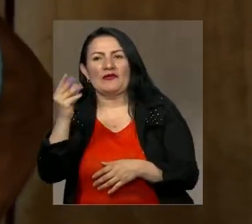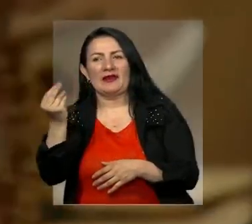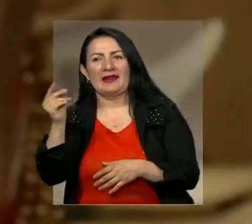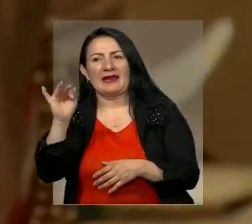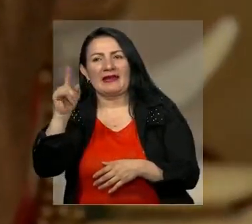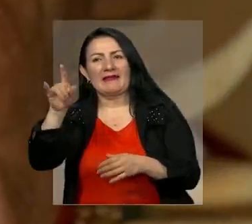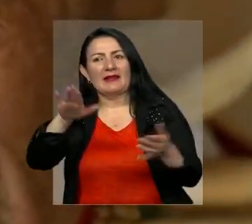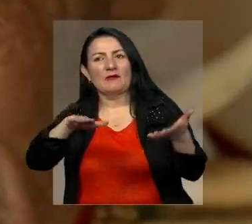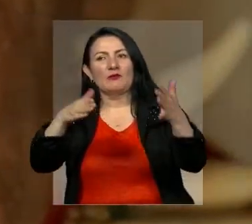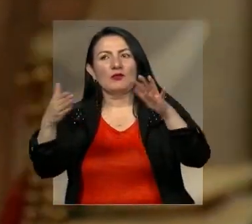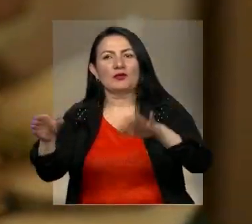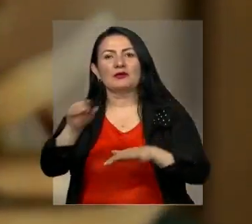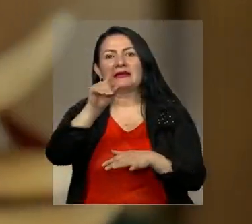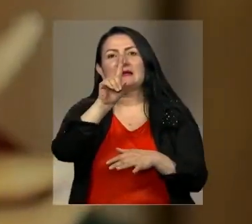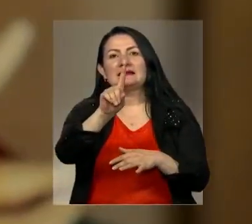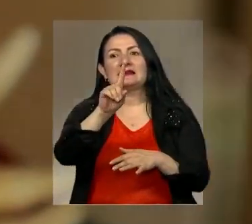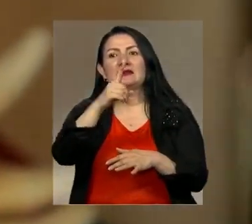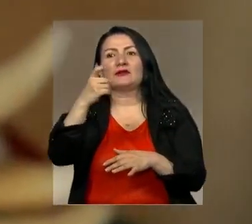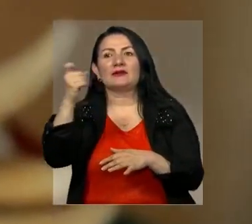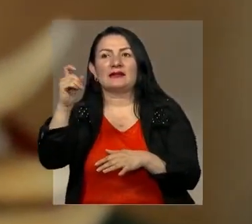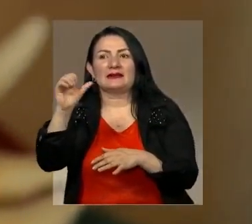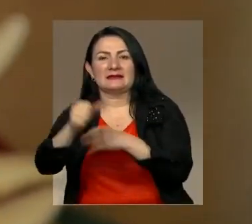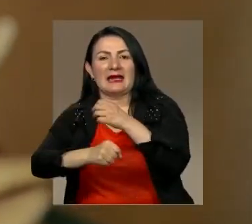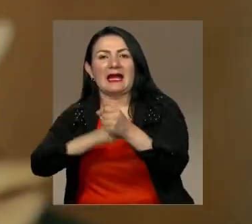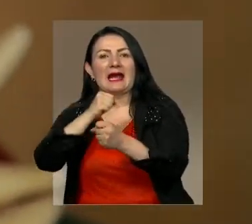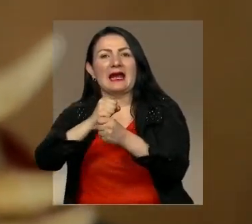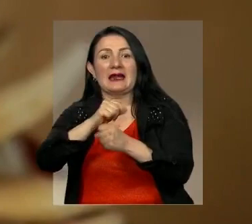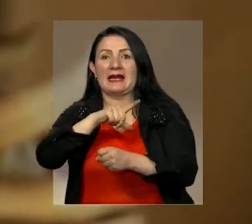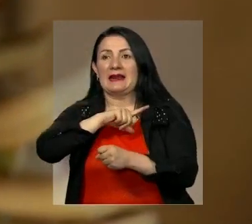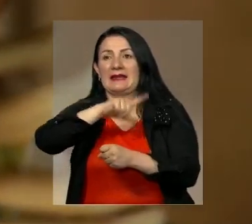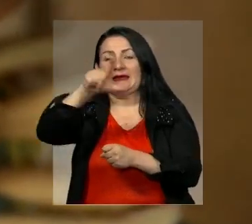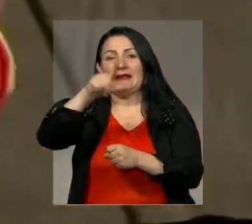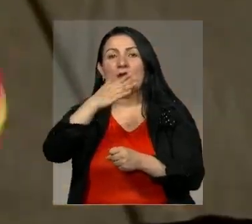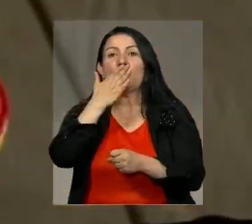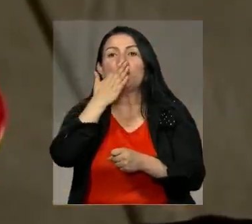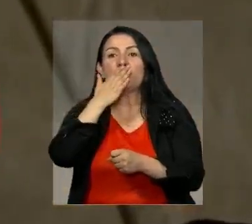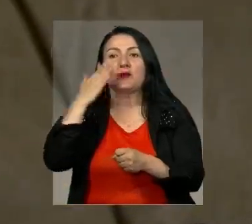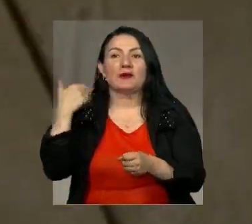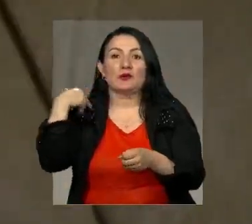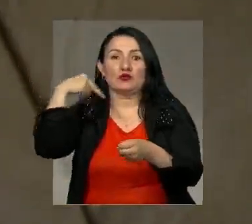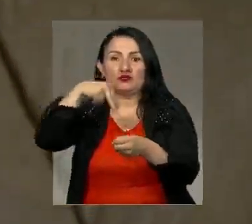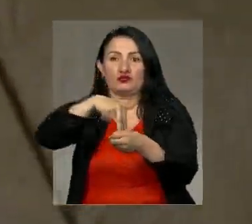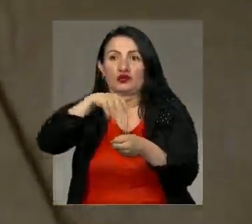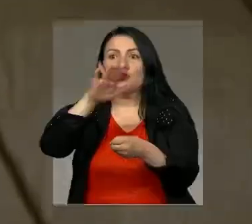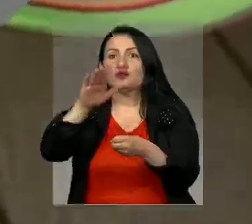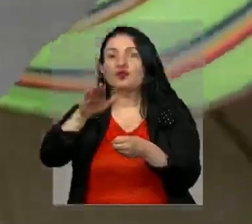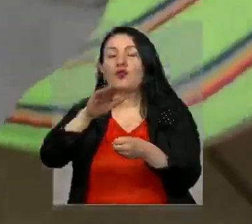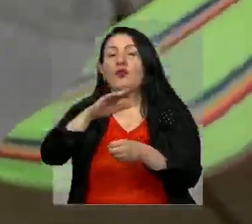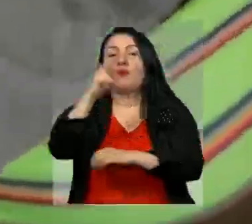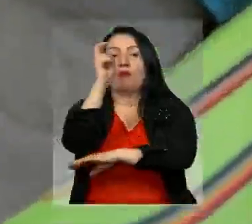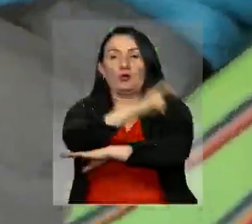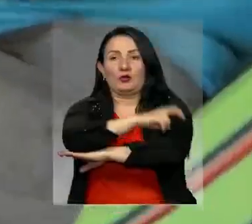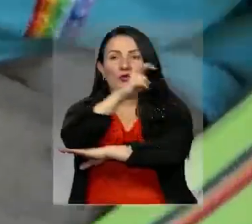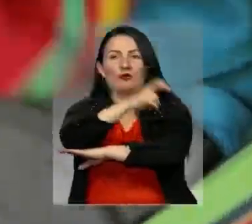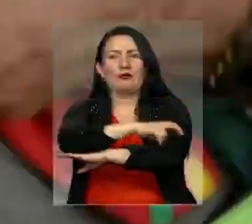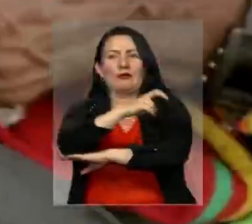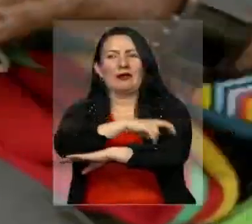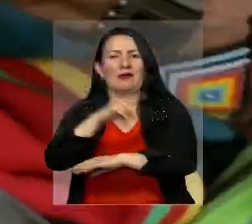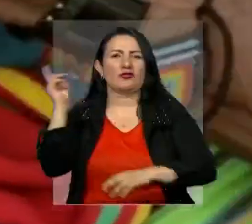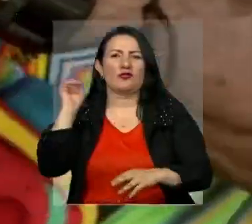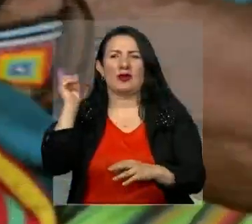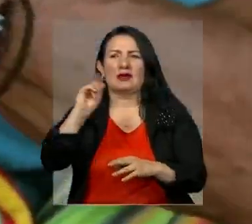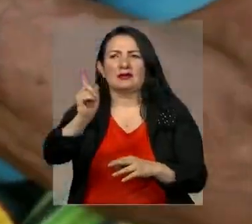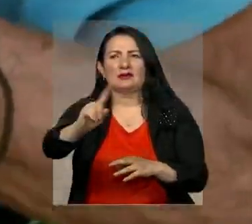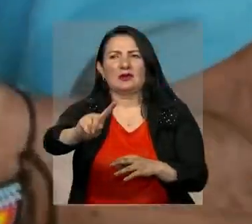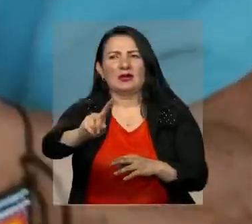quien murió a sus 110 años de edad. El líder indígena del pueblo Cofán, originario del Putumayo, se caracterizó toda su vida